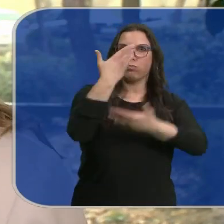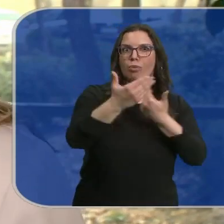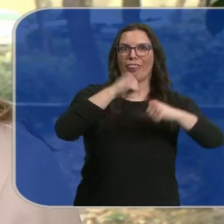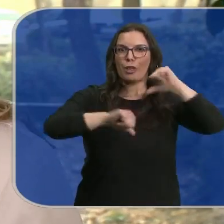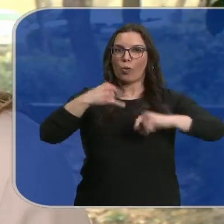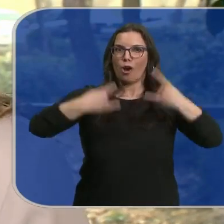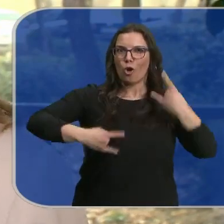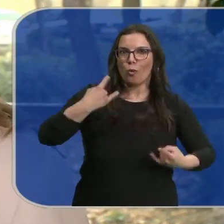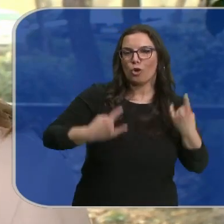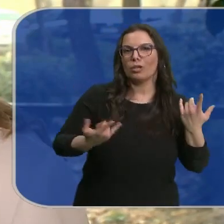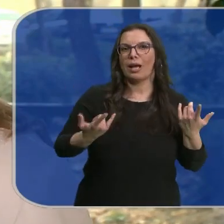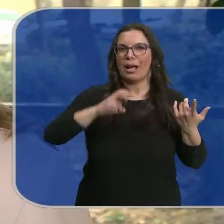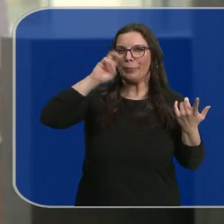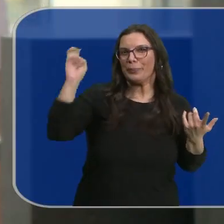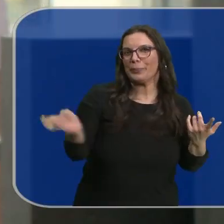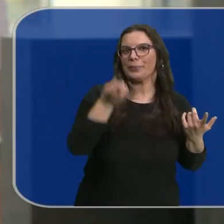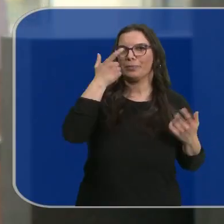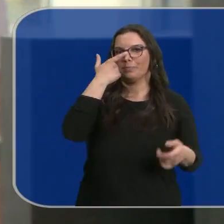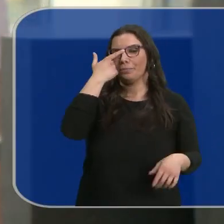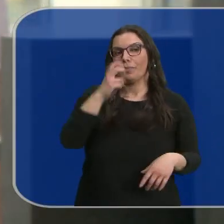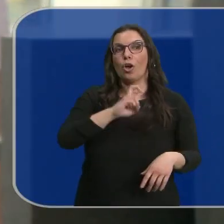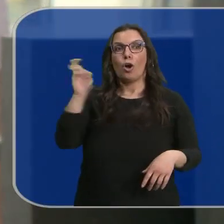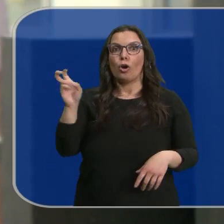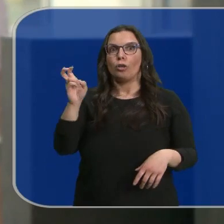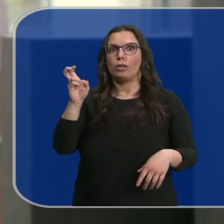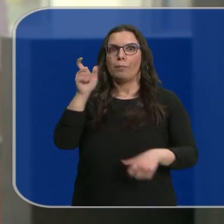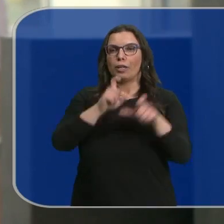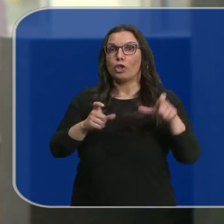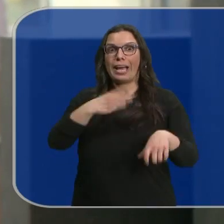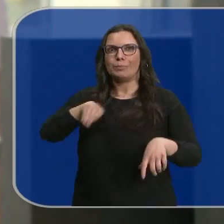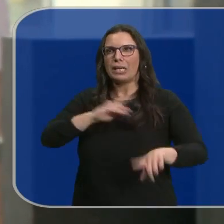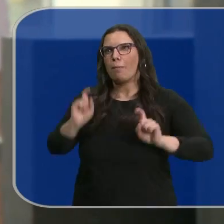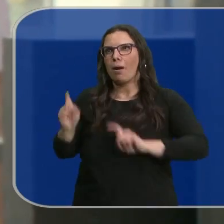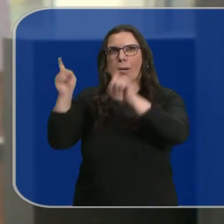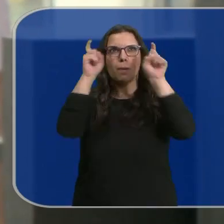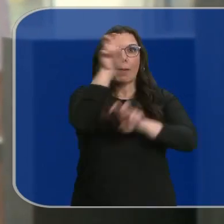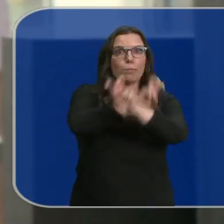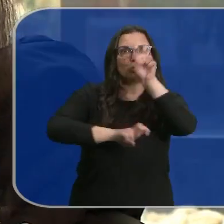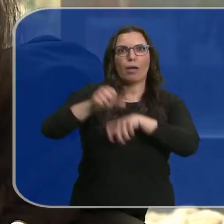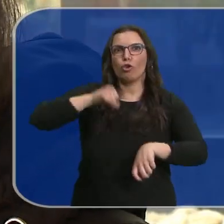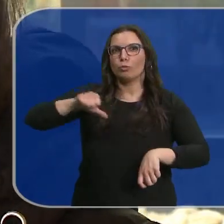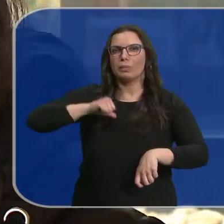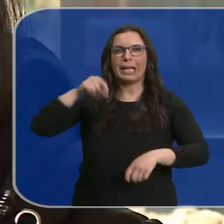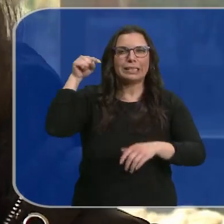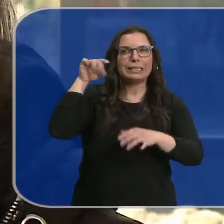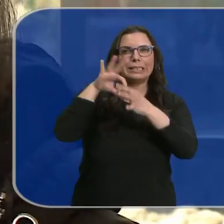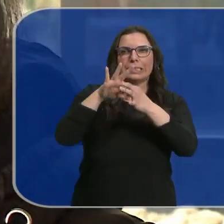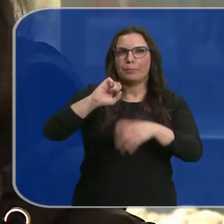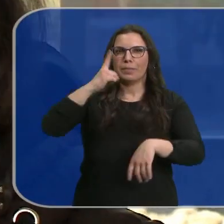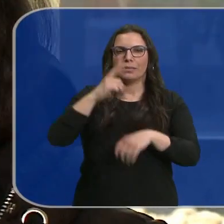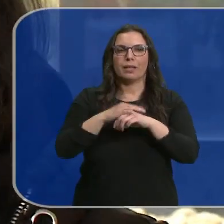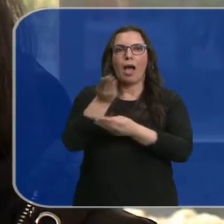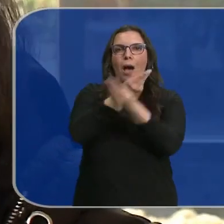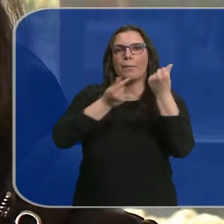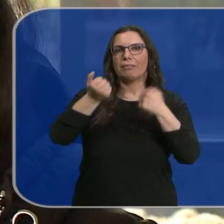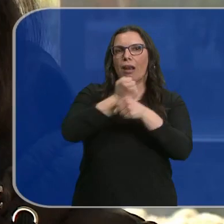robótica o la ECMO en UBI en este hospital? Otra gente que se recorre toda España buscando el hospital que más se ajuste a ello. El ambiente laboral,